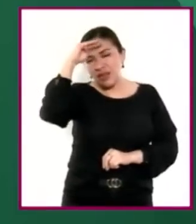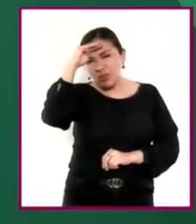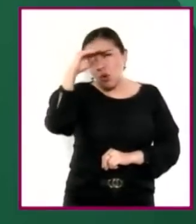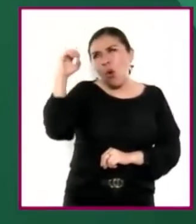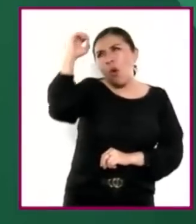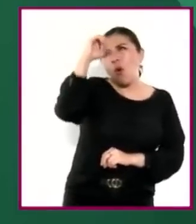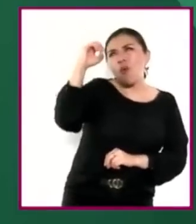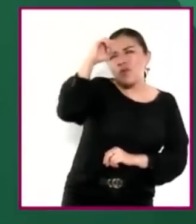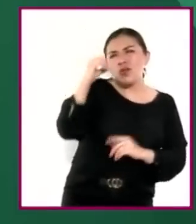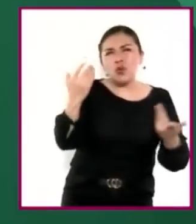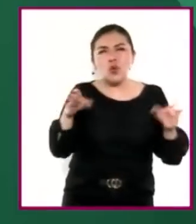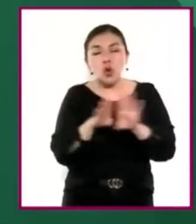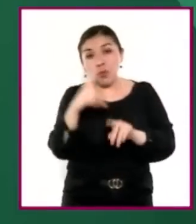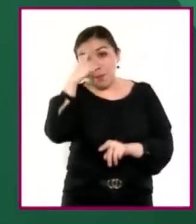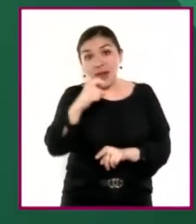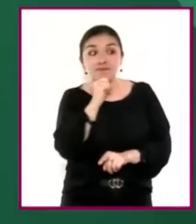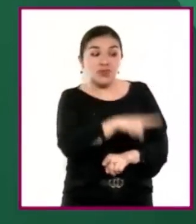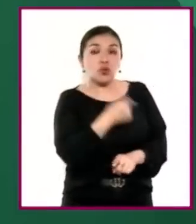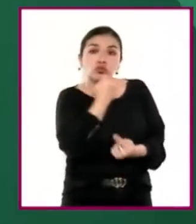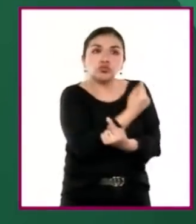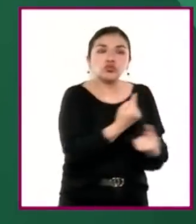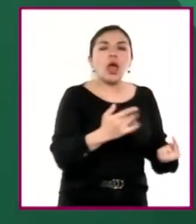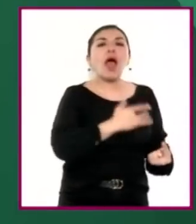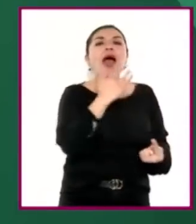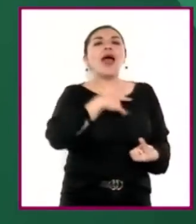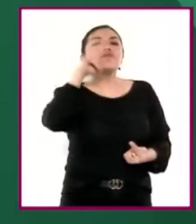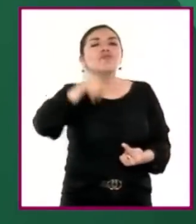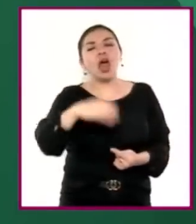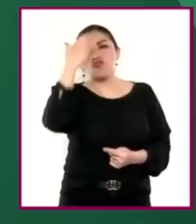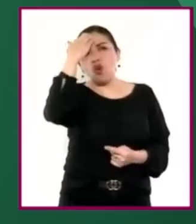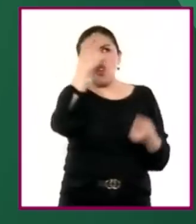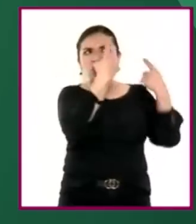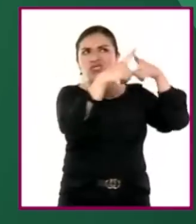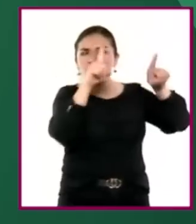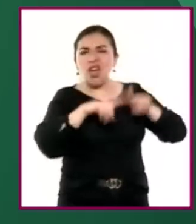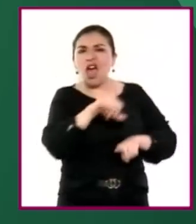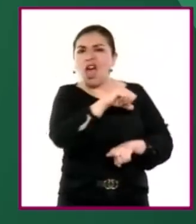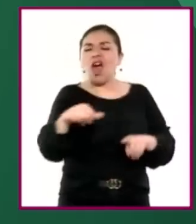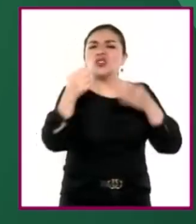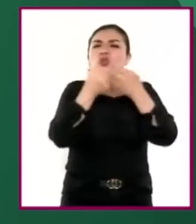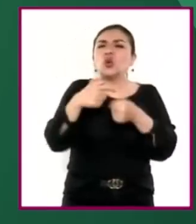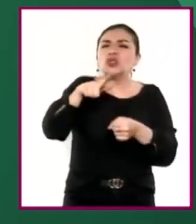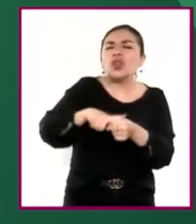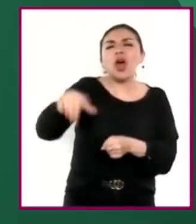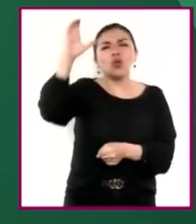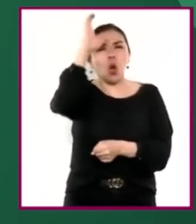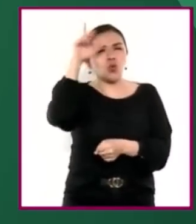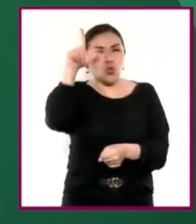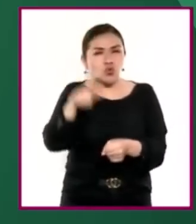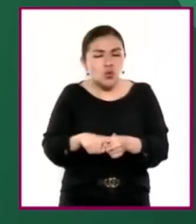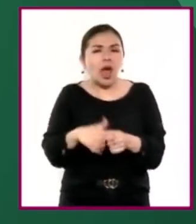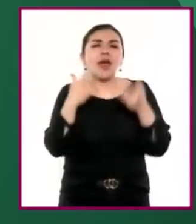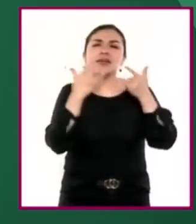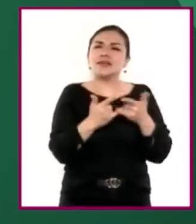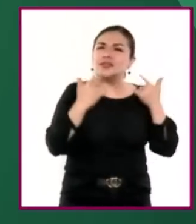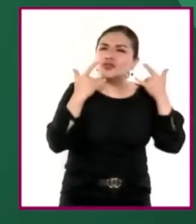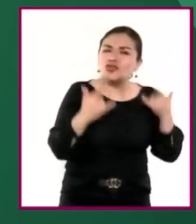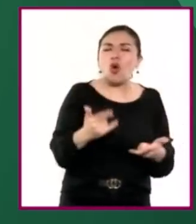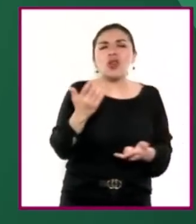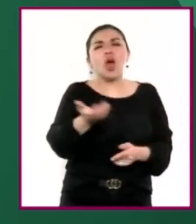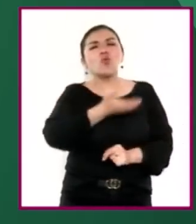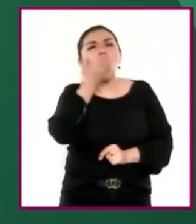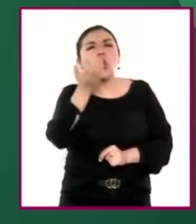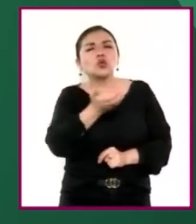del pensamiento crítico para que niñas y niños puedan reconocer la diversidad de sociedades y culturas, sus